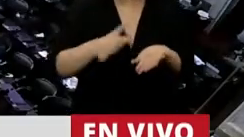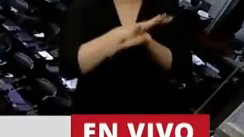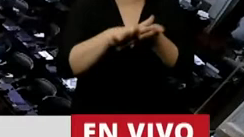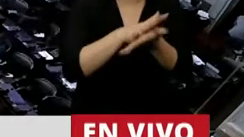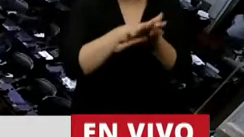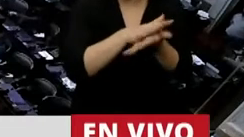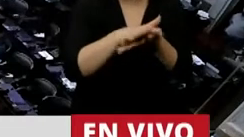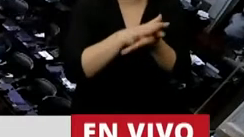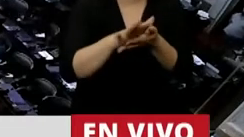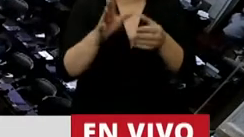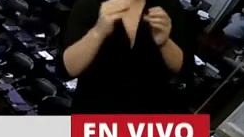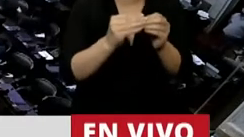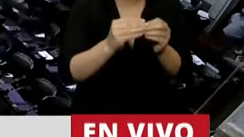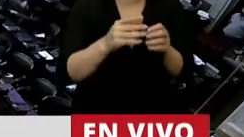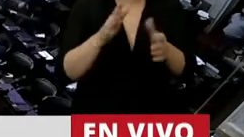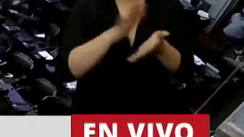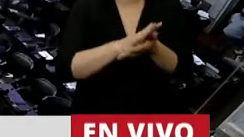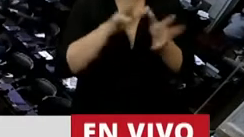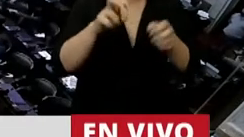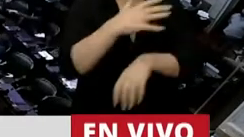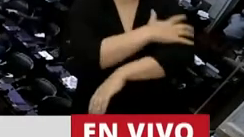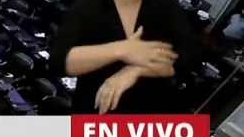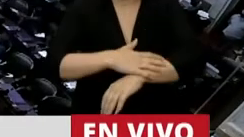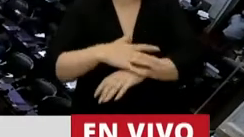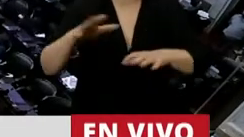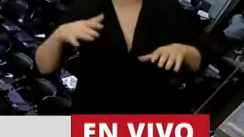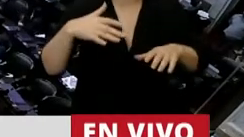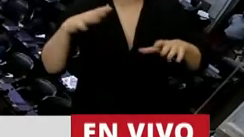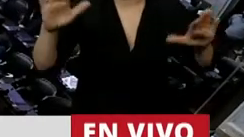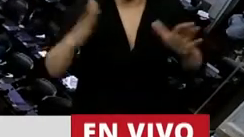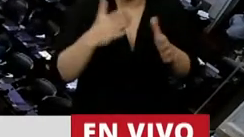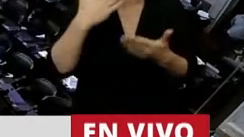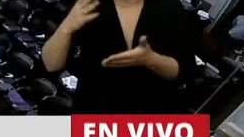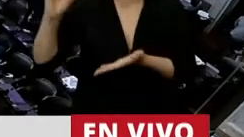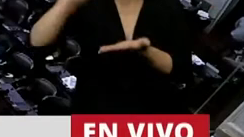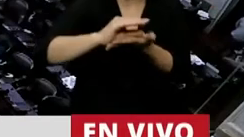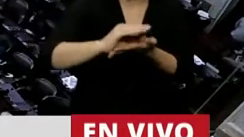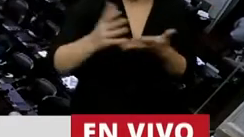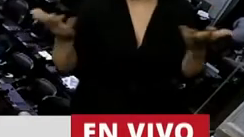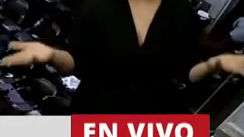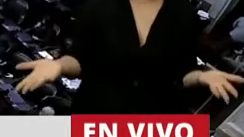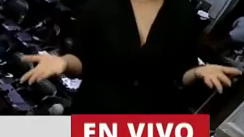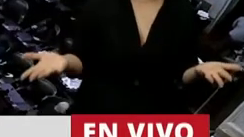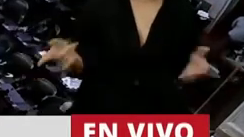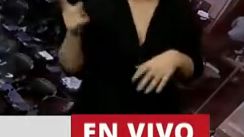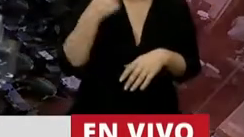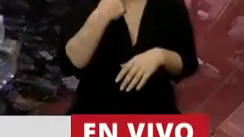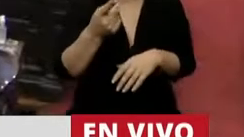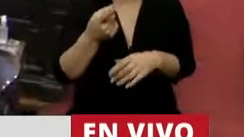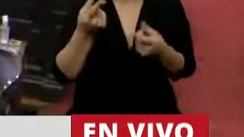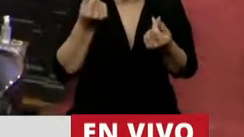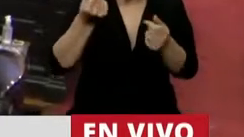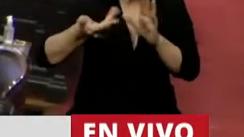solucionar el problema de la pobreza. Aquellos que nos dijeron que iban a luchar y a pelear contra la